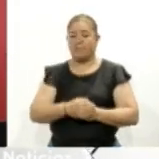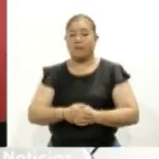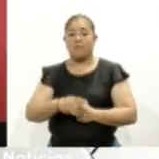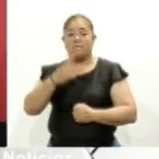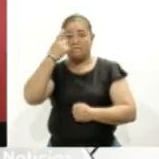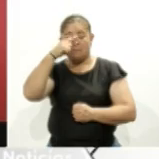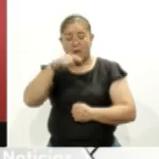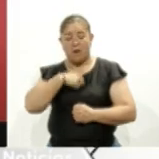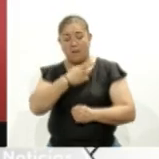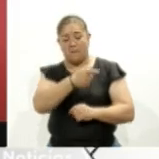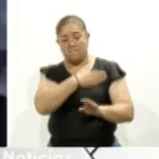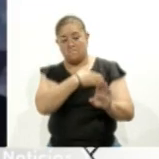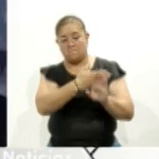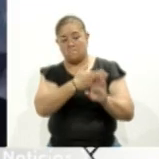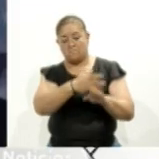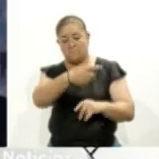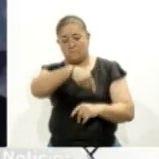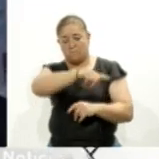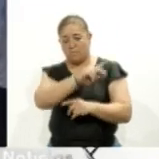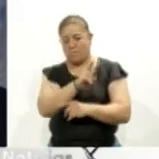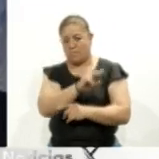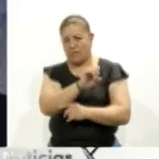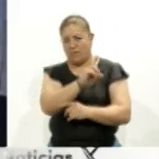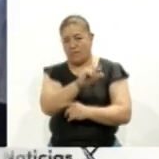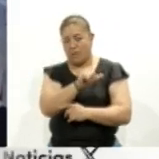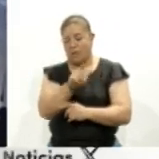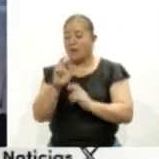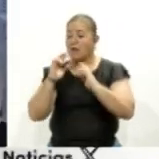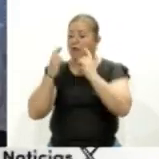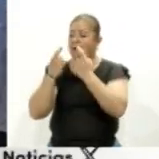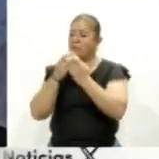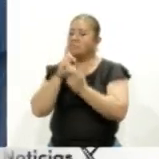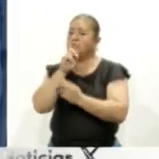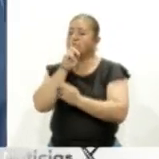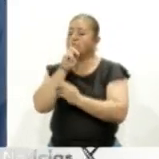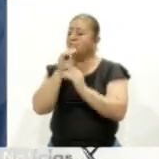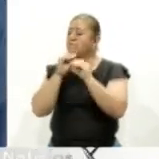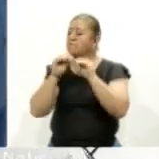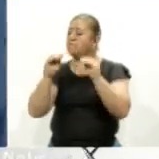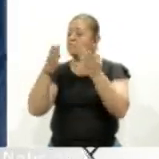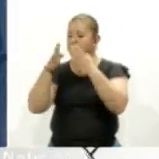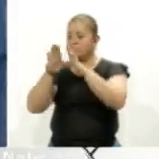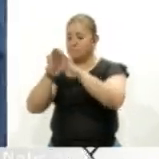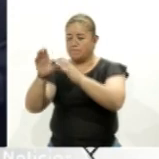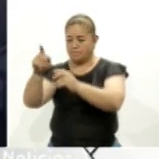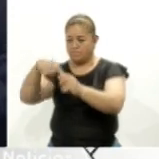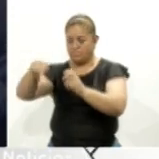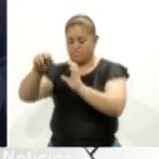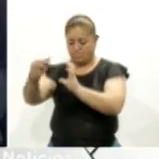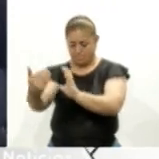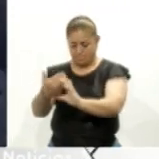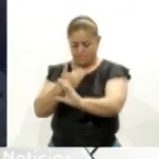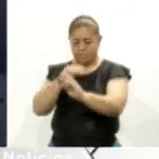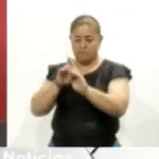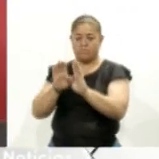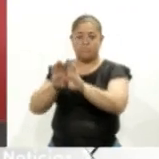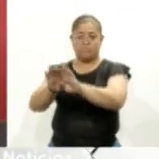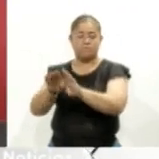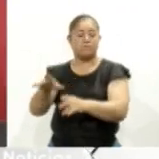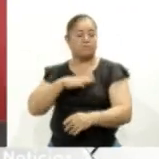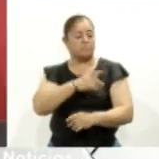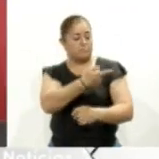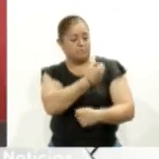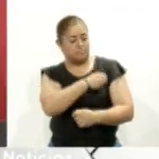no violar la veda electoral, las reuniones son a puerta cerrada y únicamente con gobernantes, personal médico y directivos del sector salud.